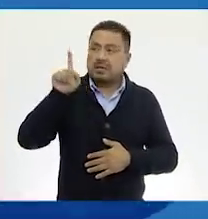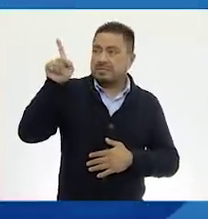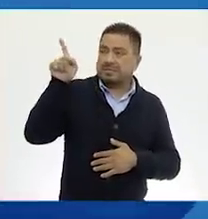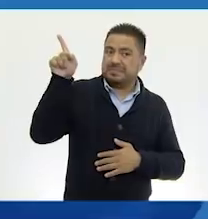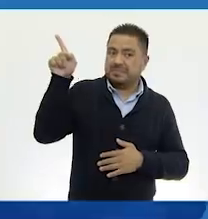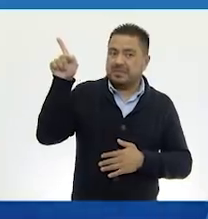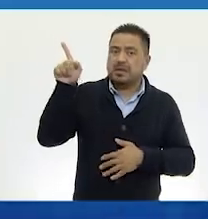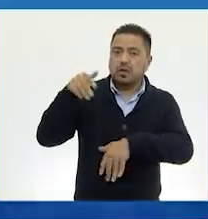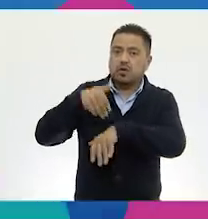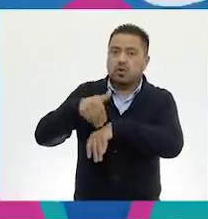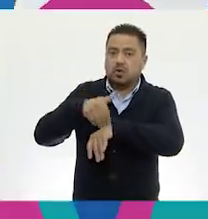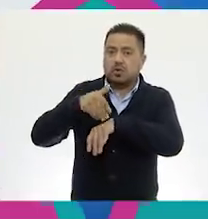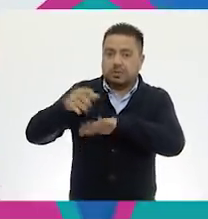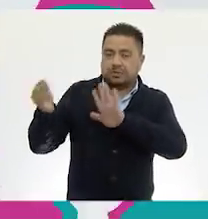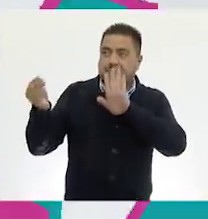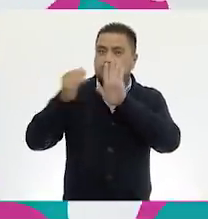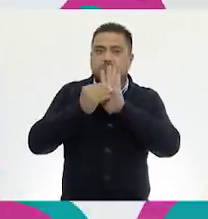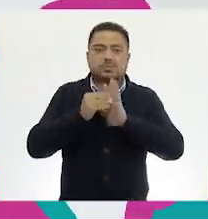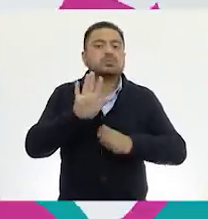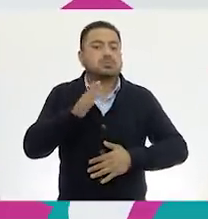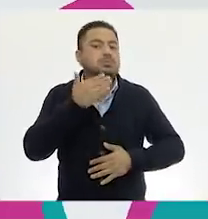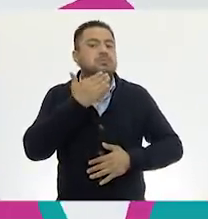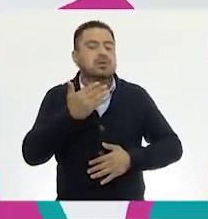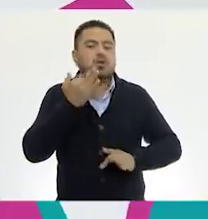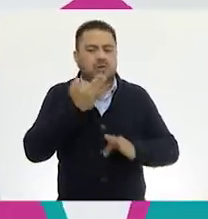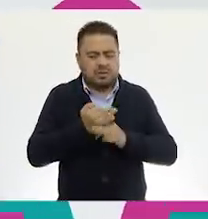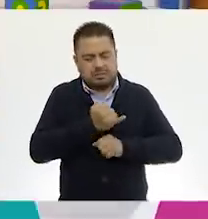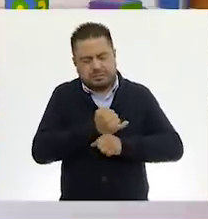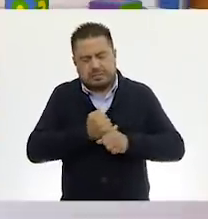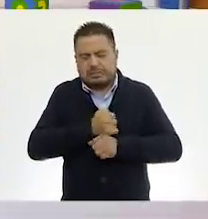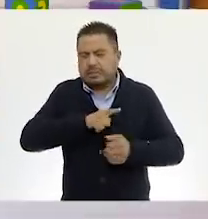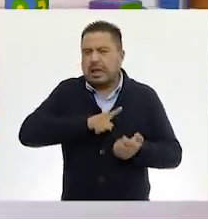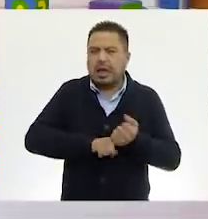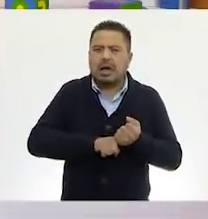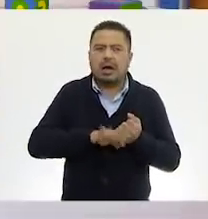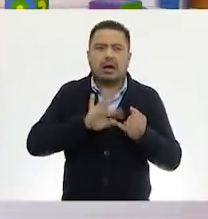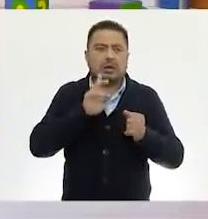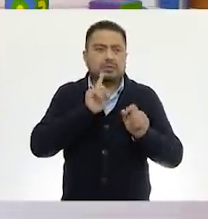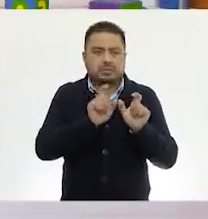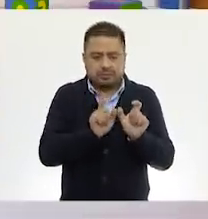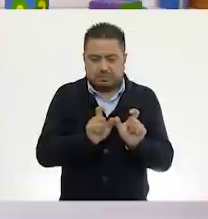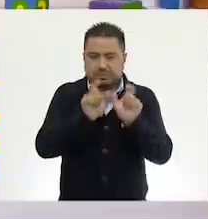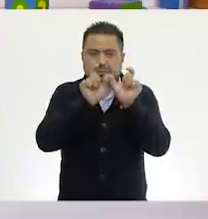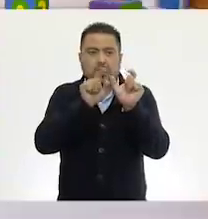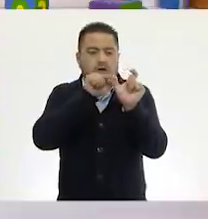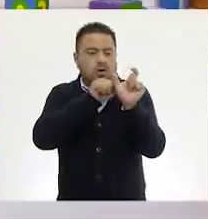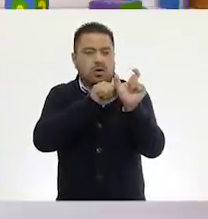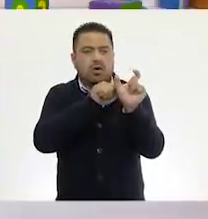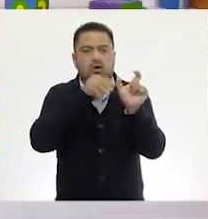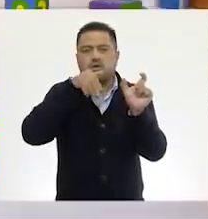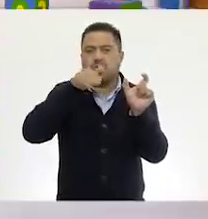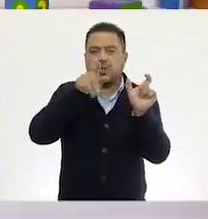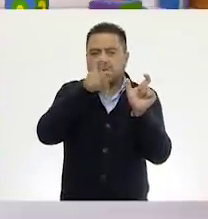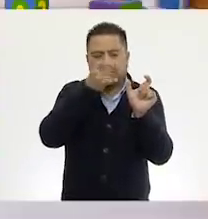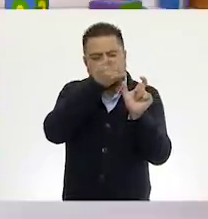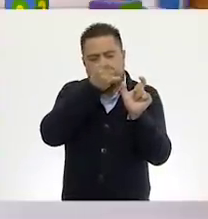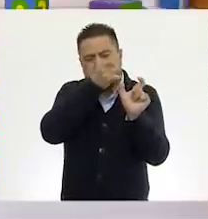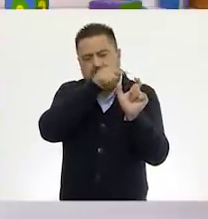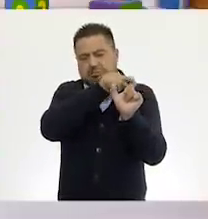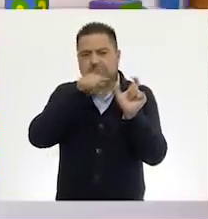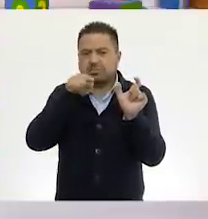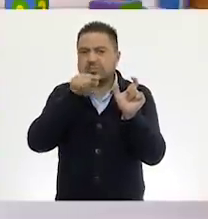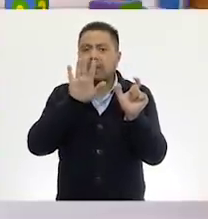4,535. Muy bien. Vamos a analizarlo aquí. Entonces, va a aparecer aquí nuestro número y lo vamos a ir analizando. Muy bien. Muy bien.